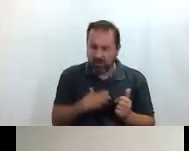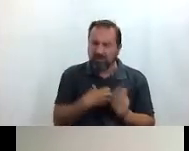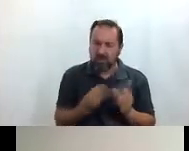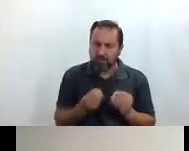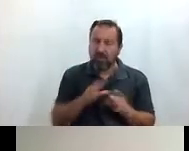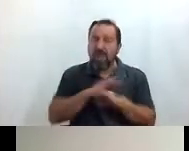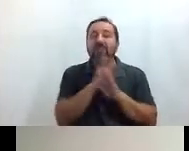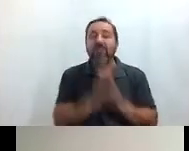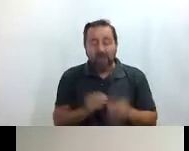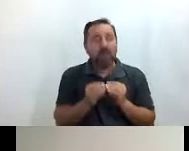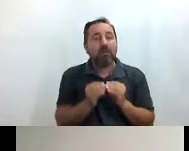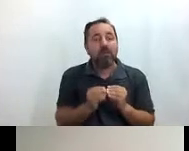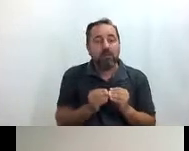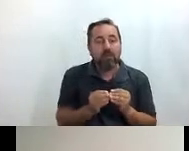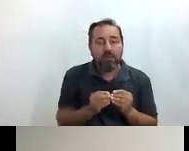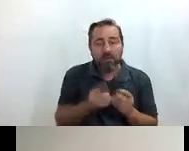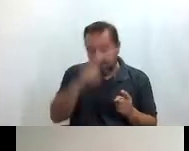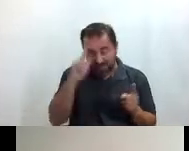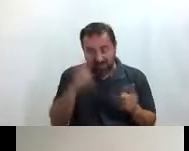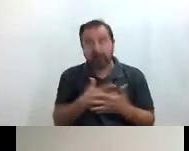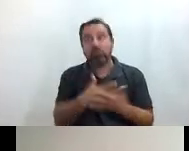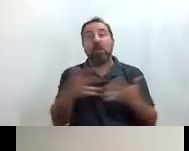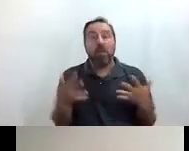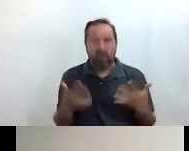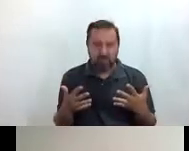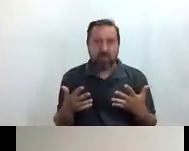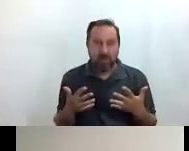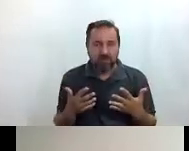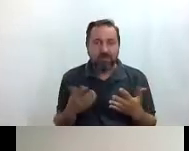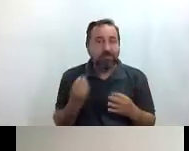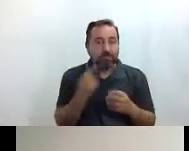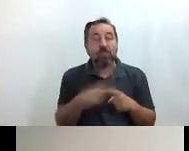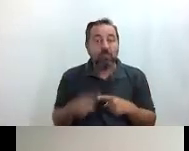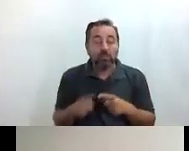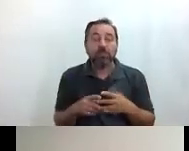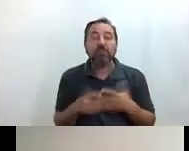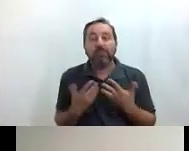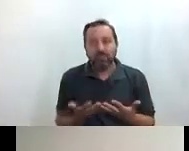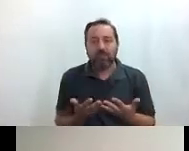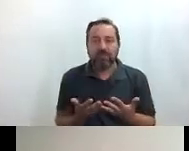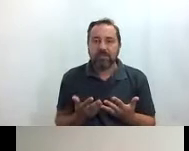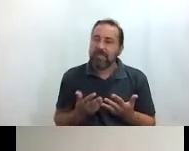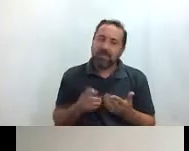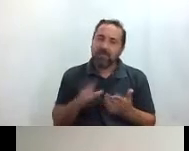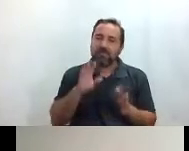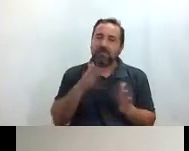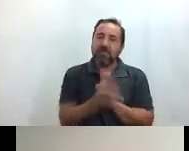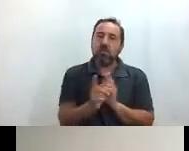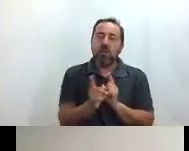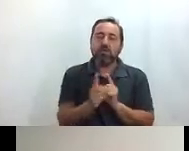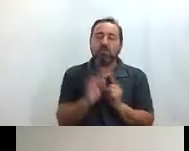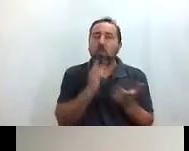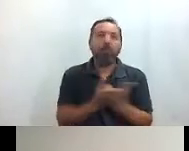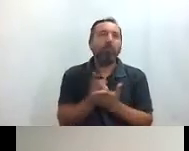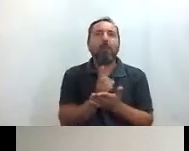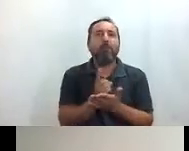tenemos que hacer como un pues Madrid es muy grande y tiene muchísimas cosas entonces que esto no se convirtiese en un mapa